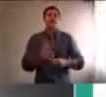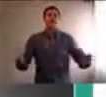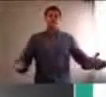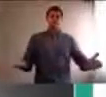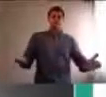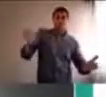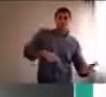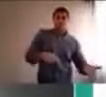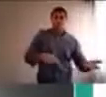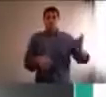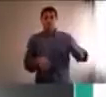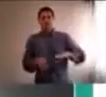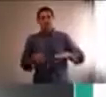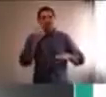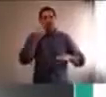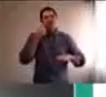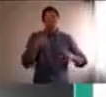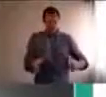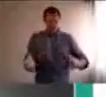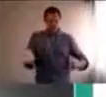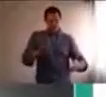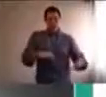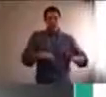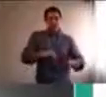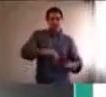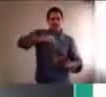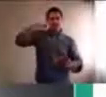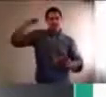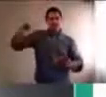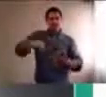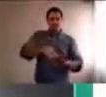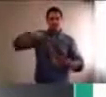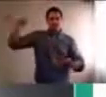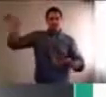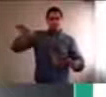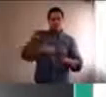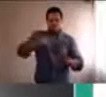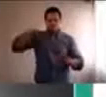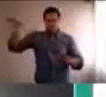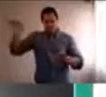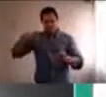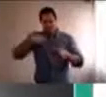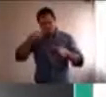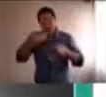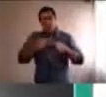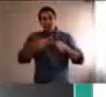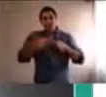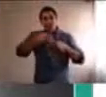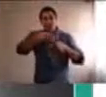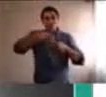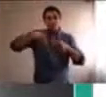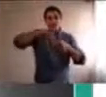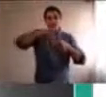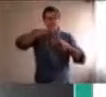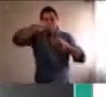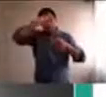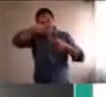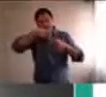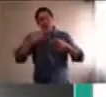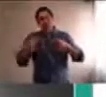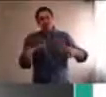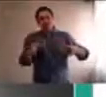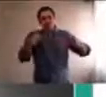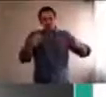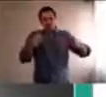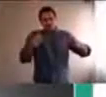pañuelitos por arriba, que cuando se vacían, queda el agujero de la caja, y uno adentro, esa caja la puede decorar, como si